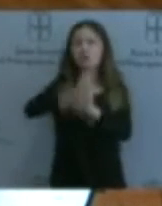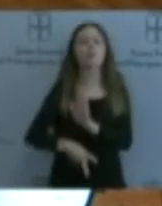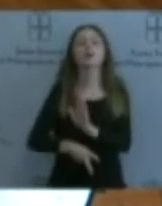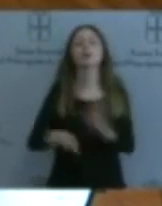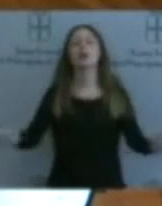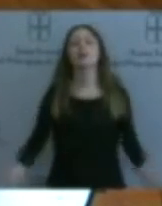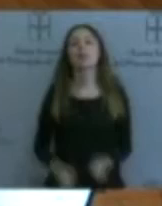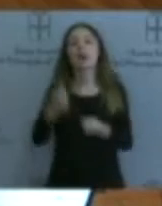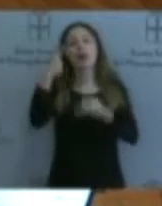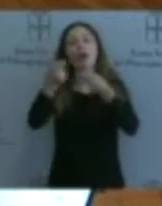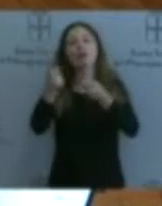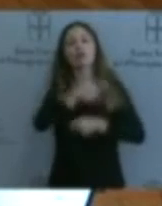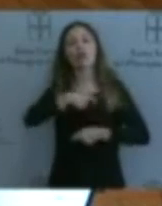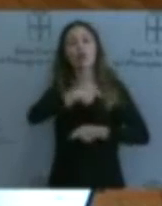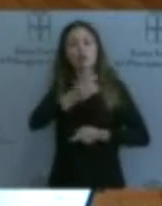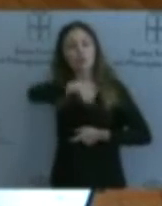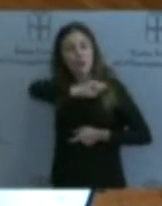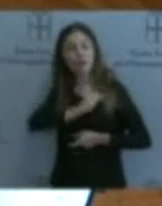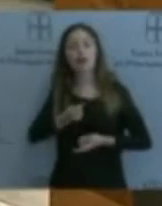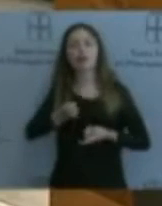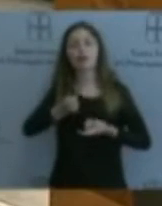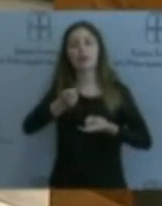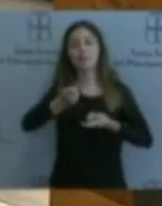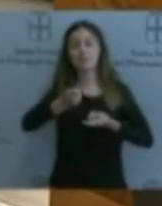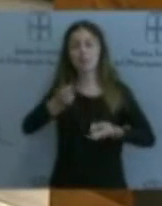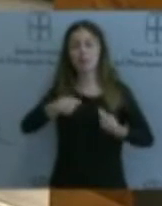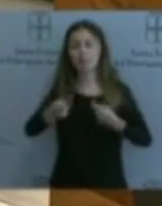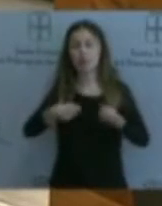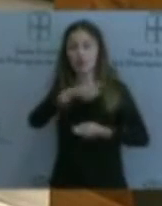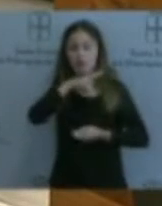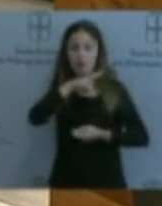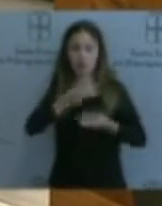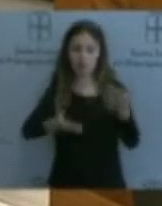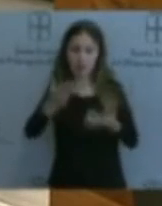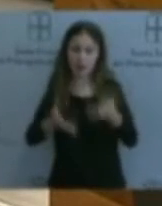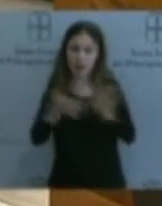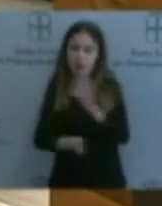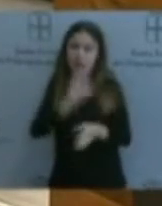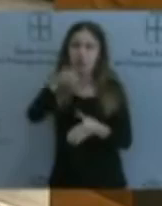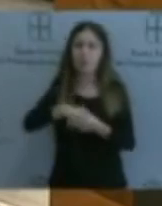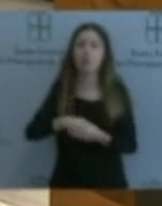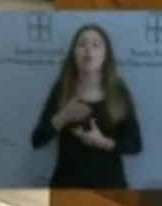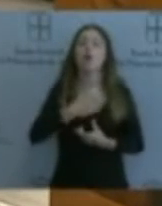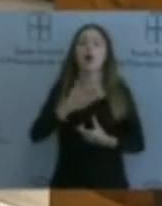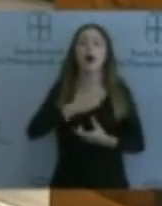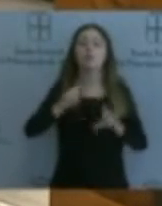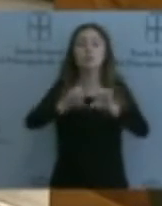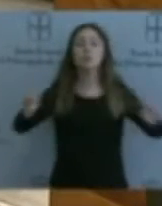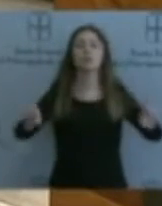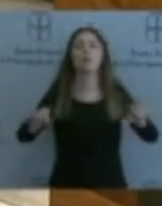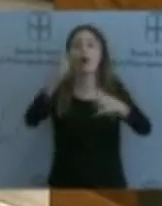Valores en cuanto a las posibilidades de intervención en los planes de la propia compañía por parte de las Administraciones públicas, pero sobre todo